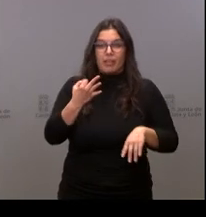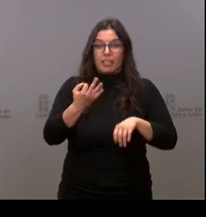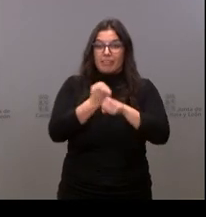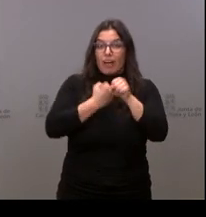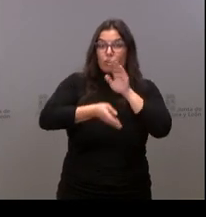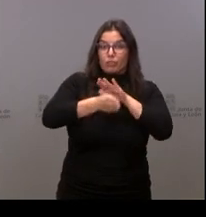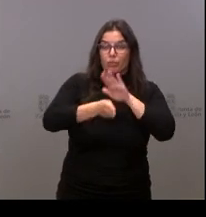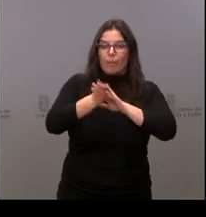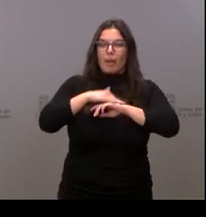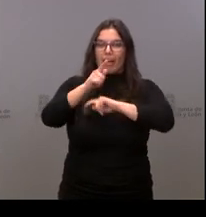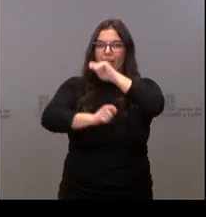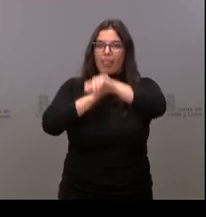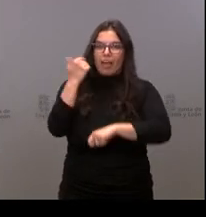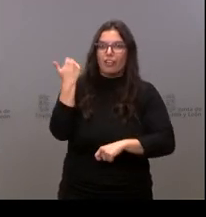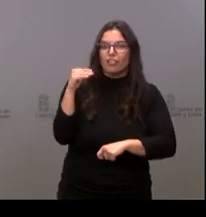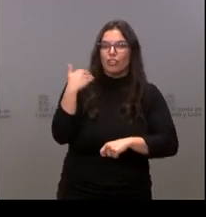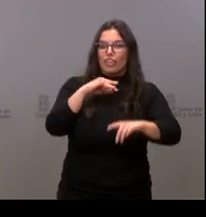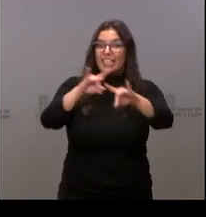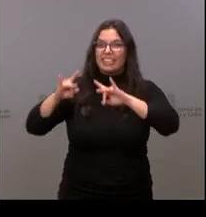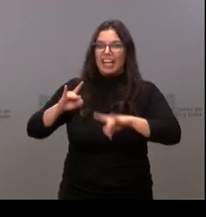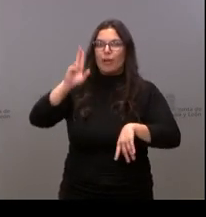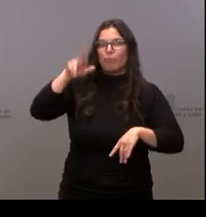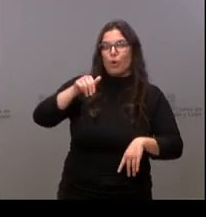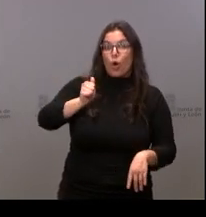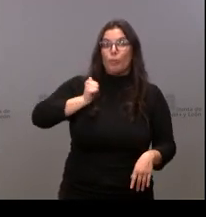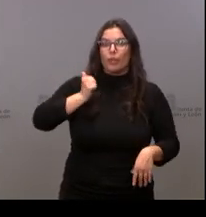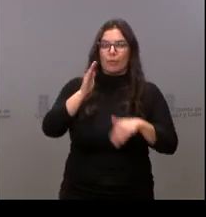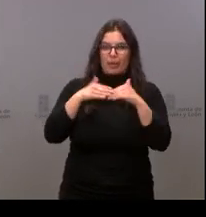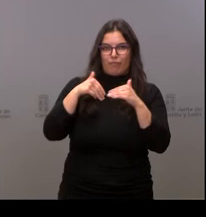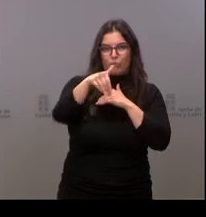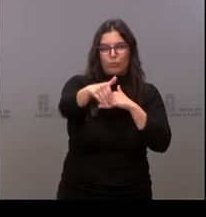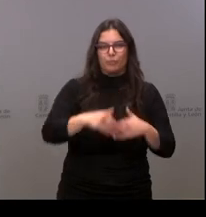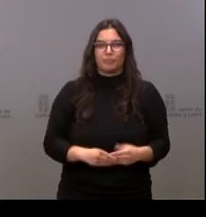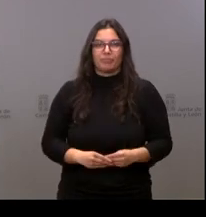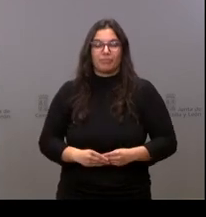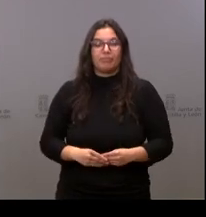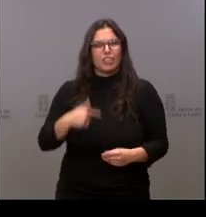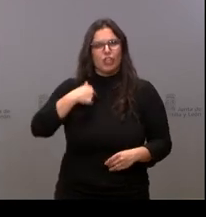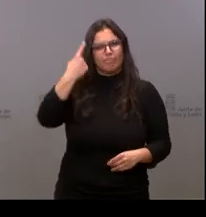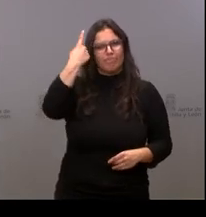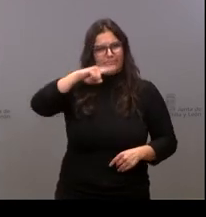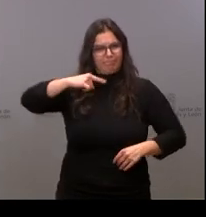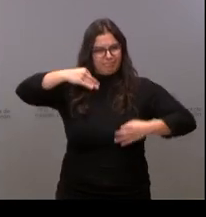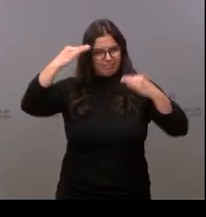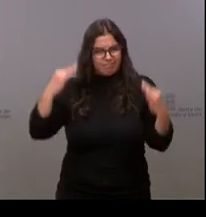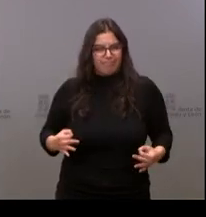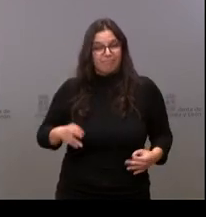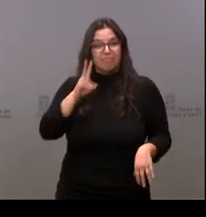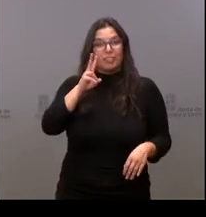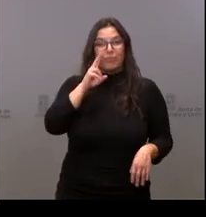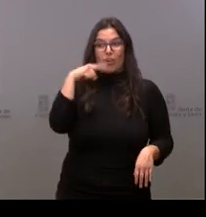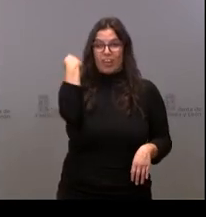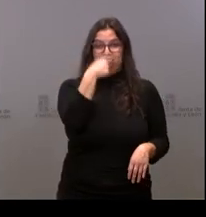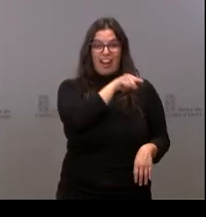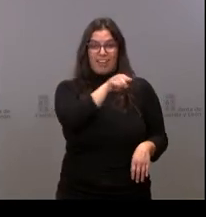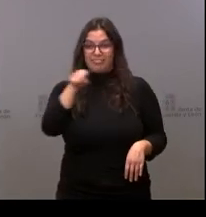hacer de Soria una tierra de oportunidades y de futuro. Y yo estoy convencido, viendo las caras de todas